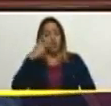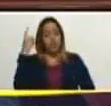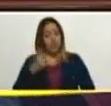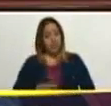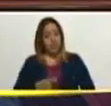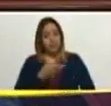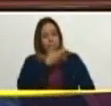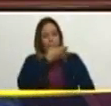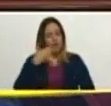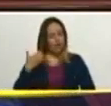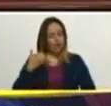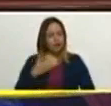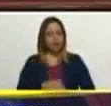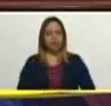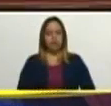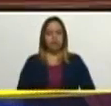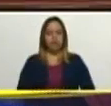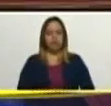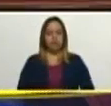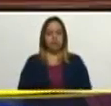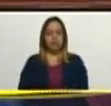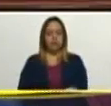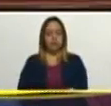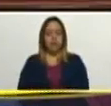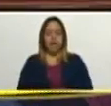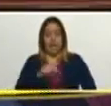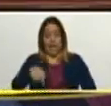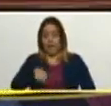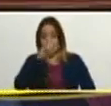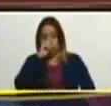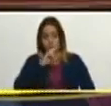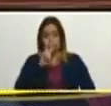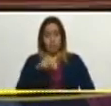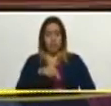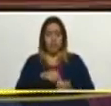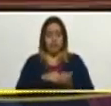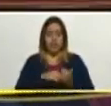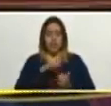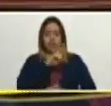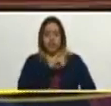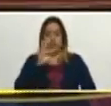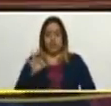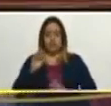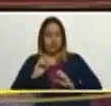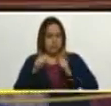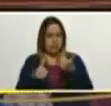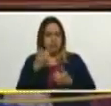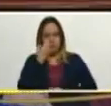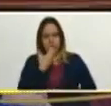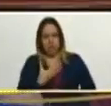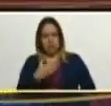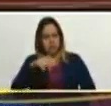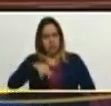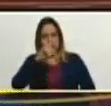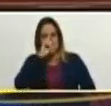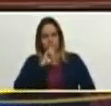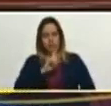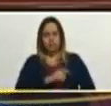mejor, este año 2023. Y empezamos bien este año,